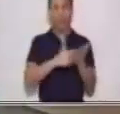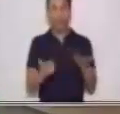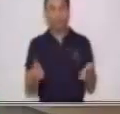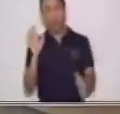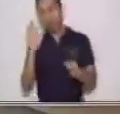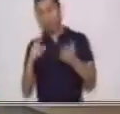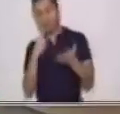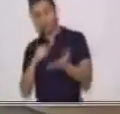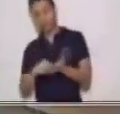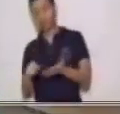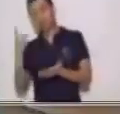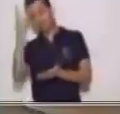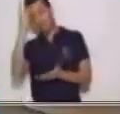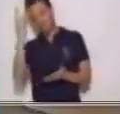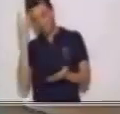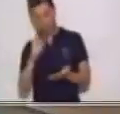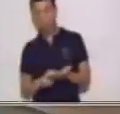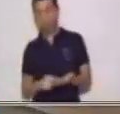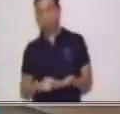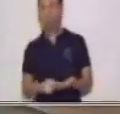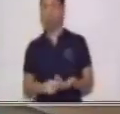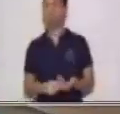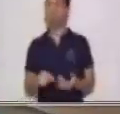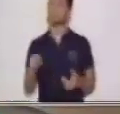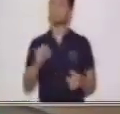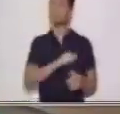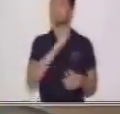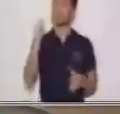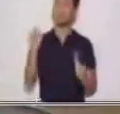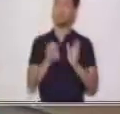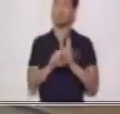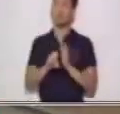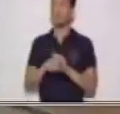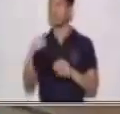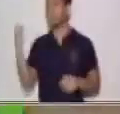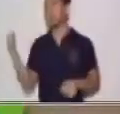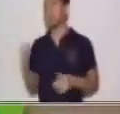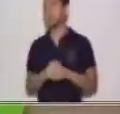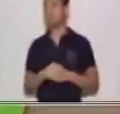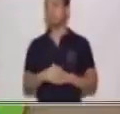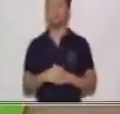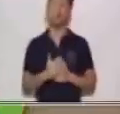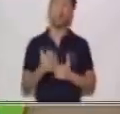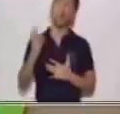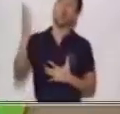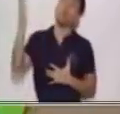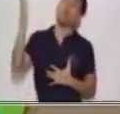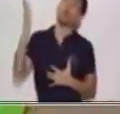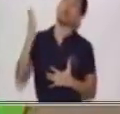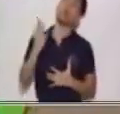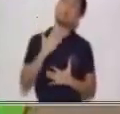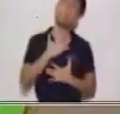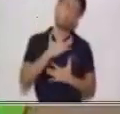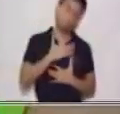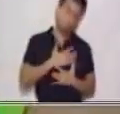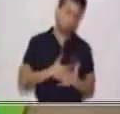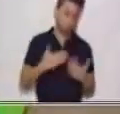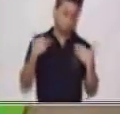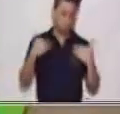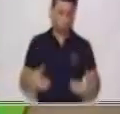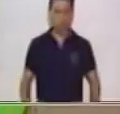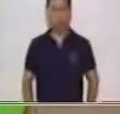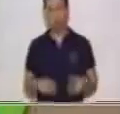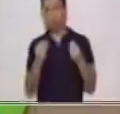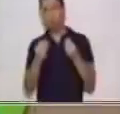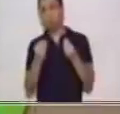desarrollando. Ahora bien, tenemos otro ejemplo. Oh, miseria humana, ¿a cuántas cosas te sometes